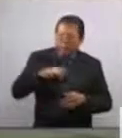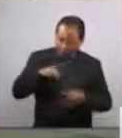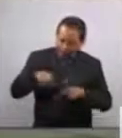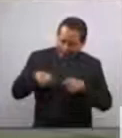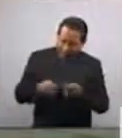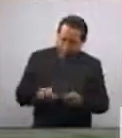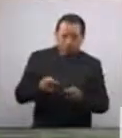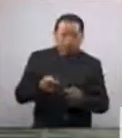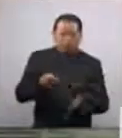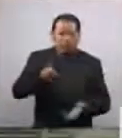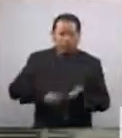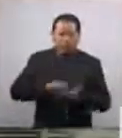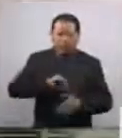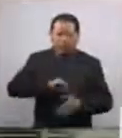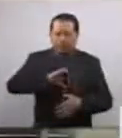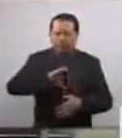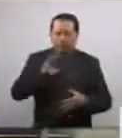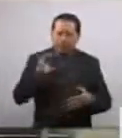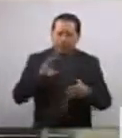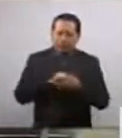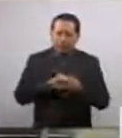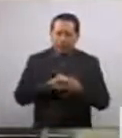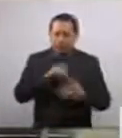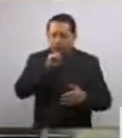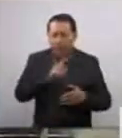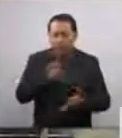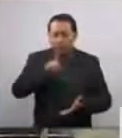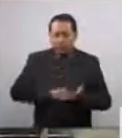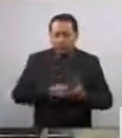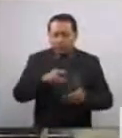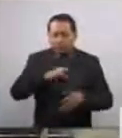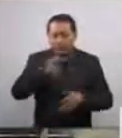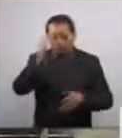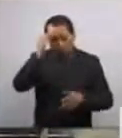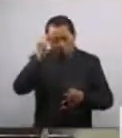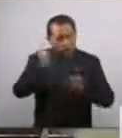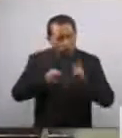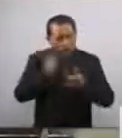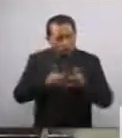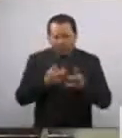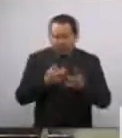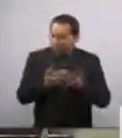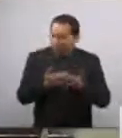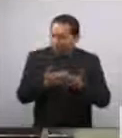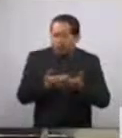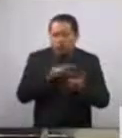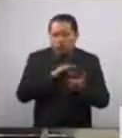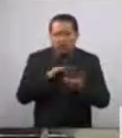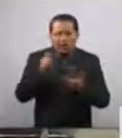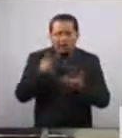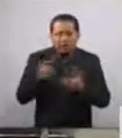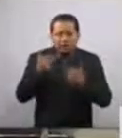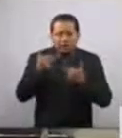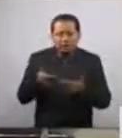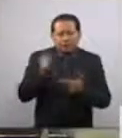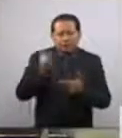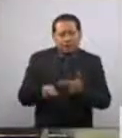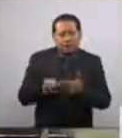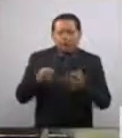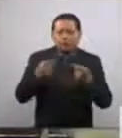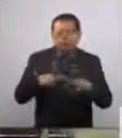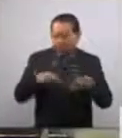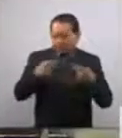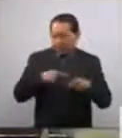origen. Aquí se encuentra un vasto conocimiento que se ha heredado de generación en